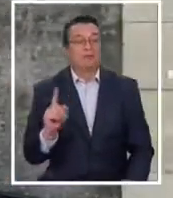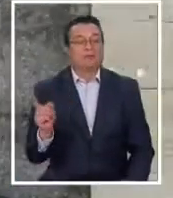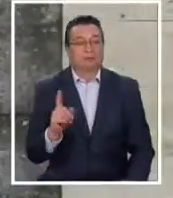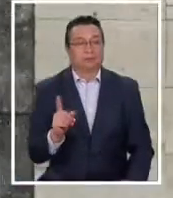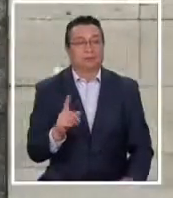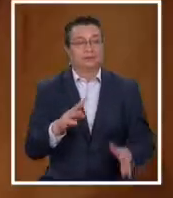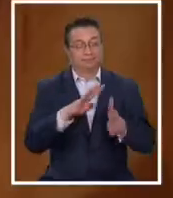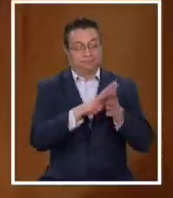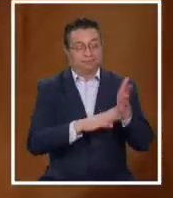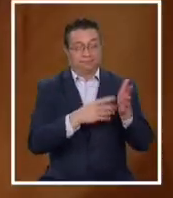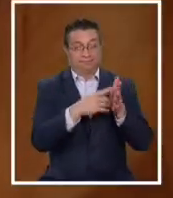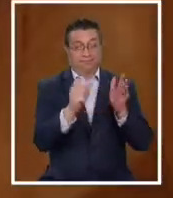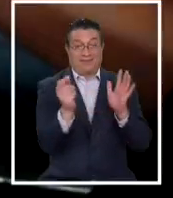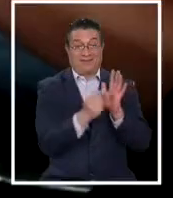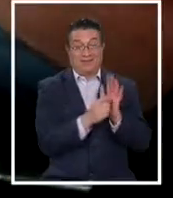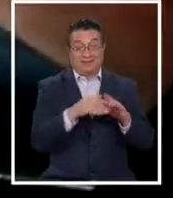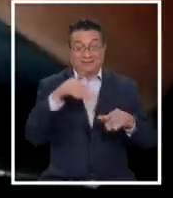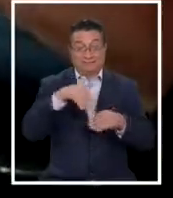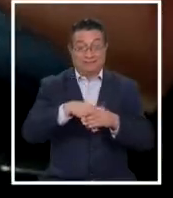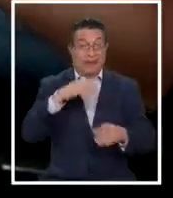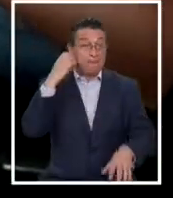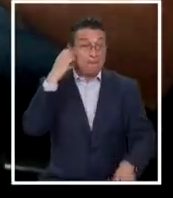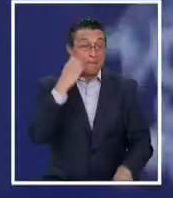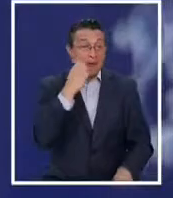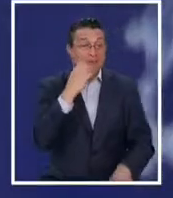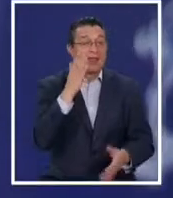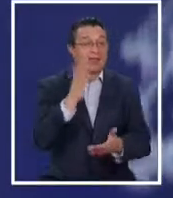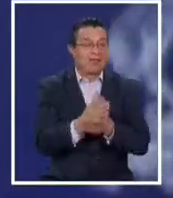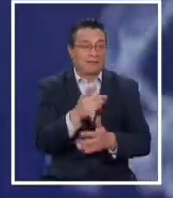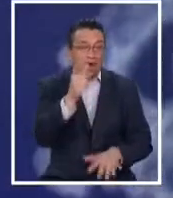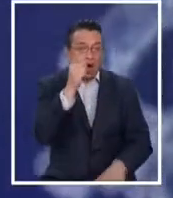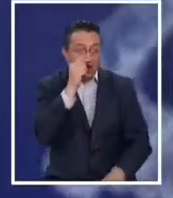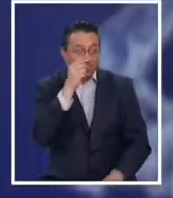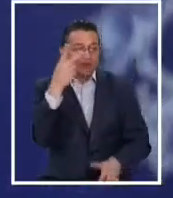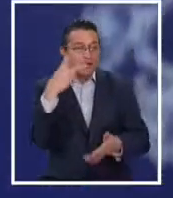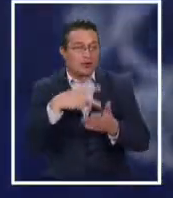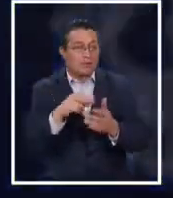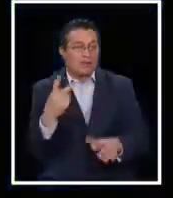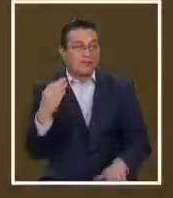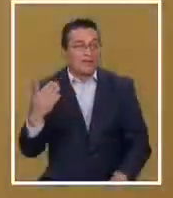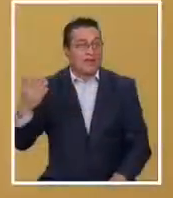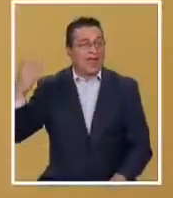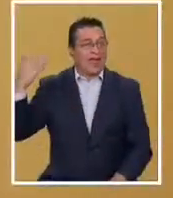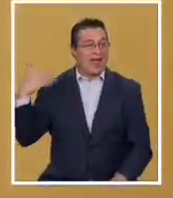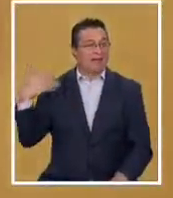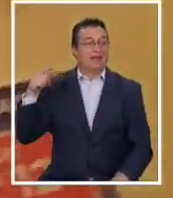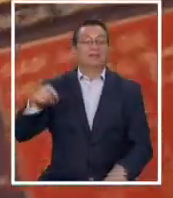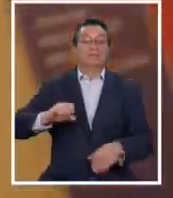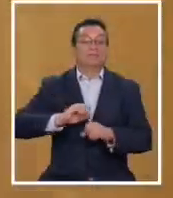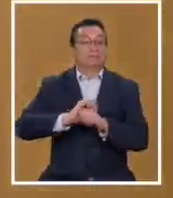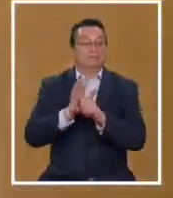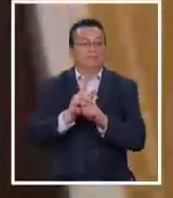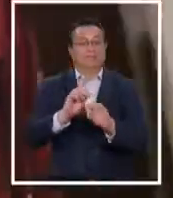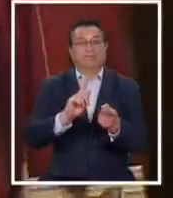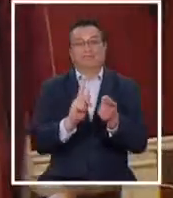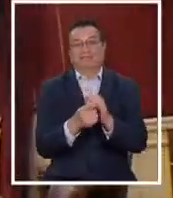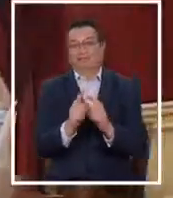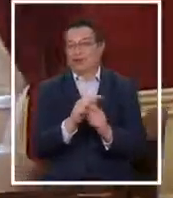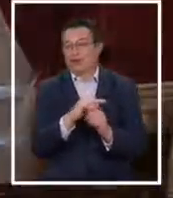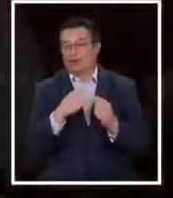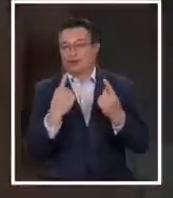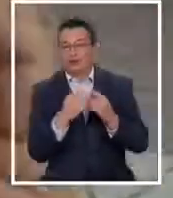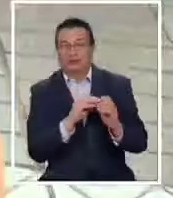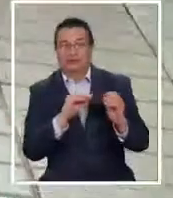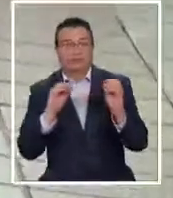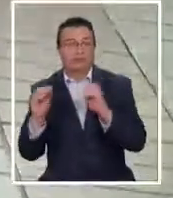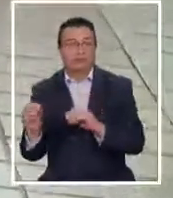Según el calendario original, las elecciones de mayo debieron realizarse en octubre de 2020. Así, la pandemia cambió todo y el plazo para